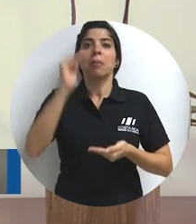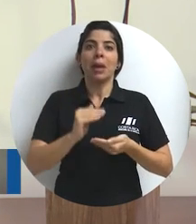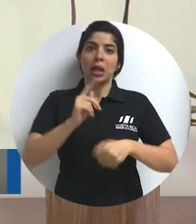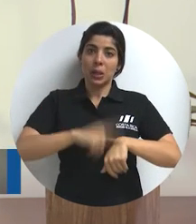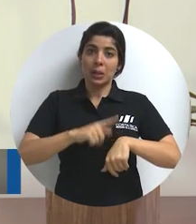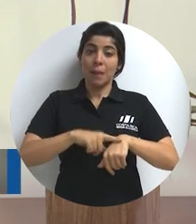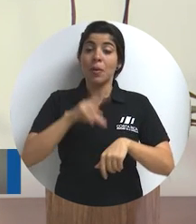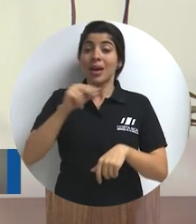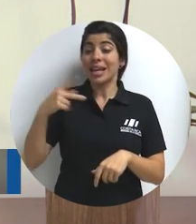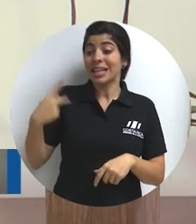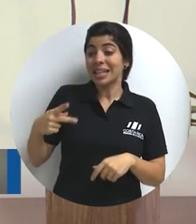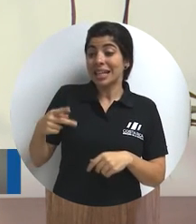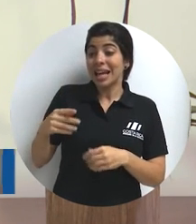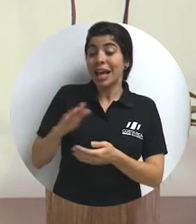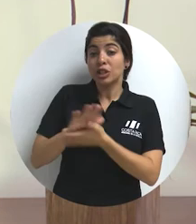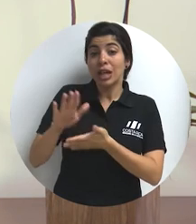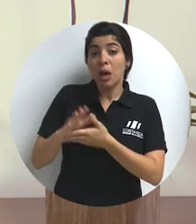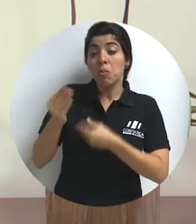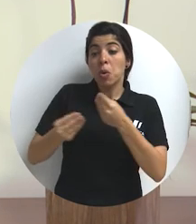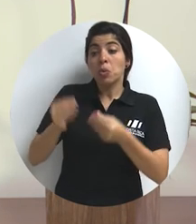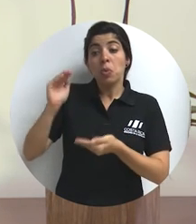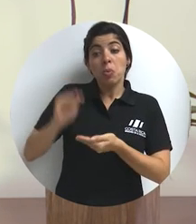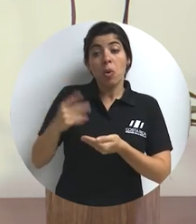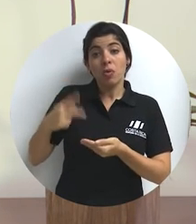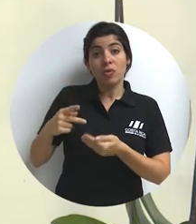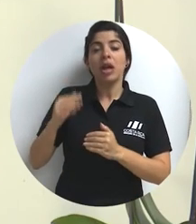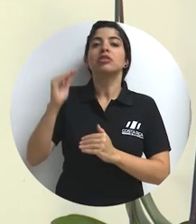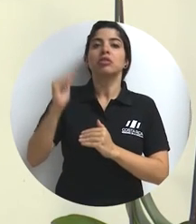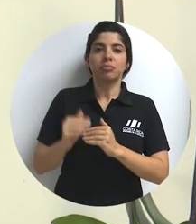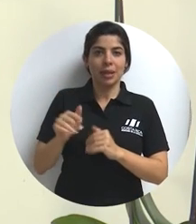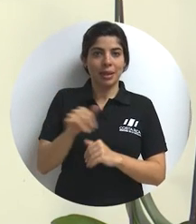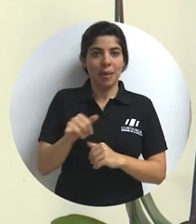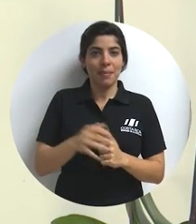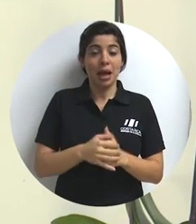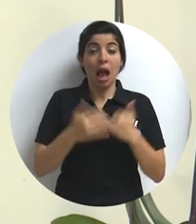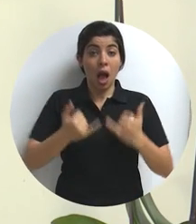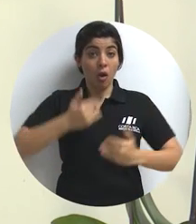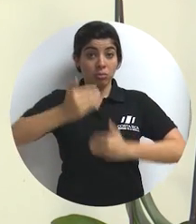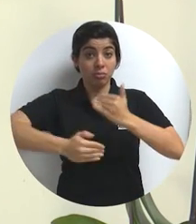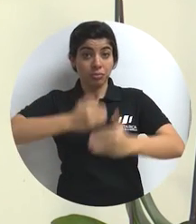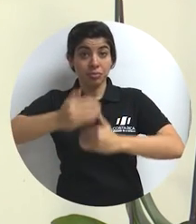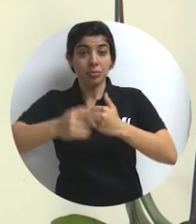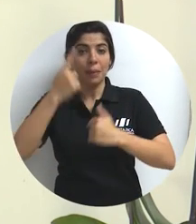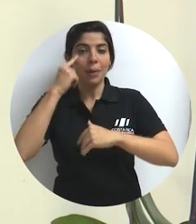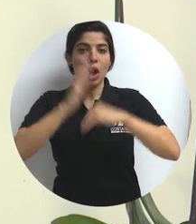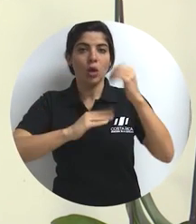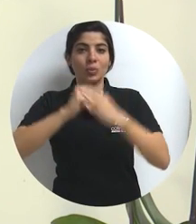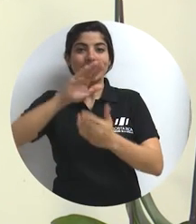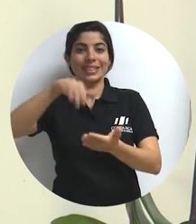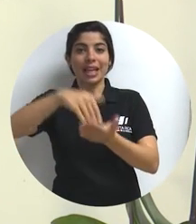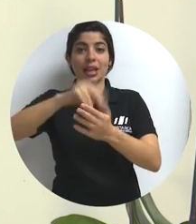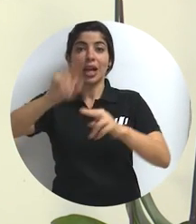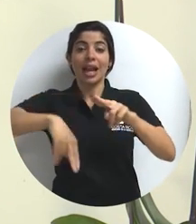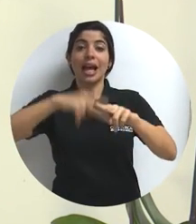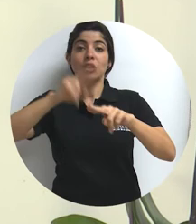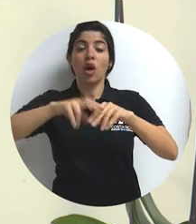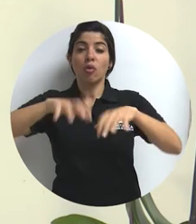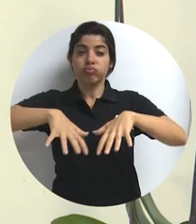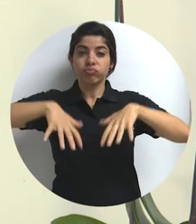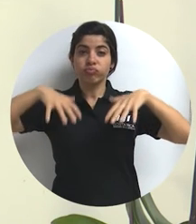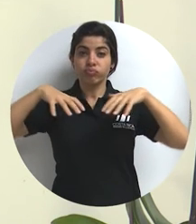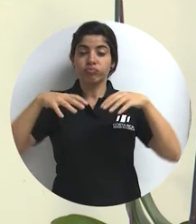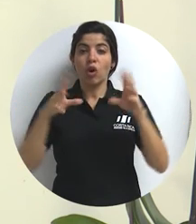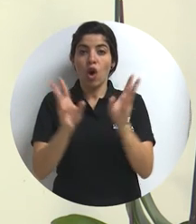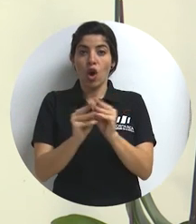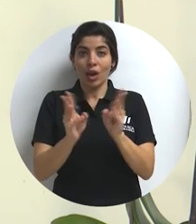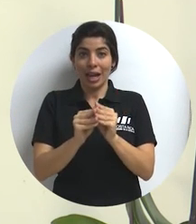y el riesgo sanitario de productos de bajo riesgo. Está en marcha el proceso para la construcción del Centro Nacional de